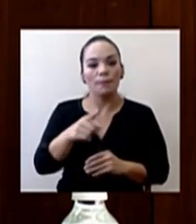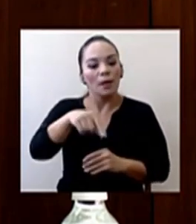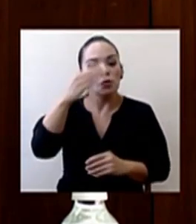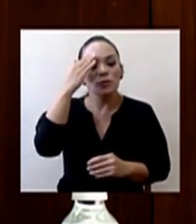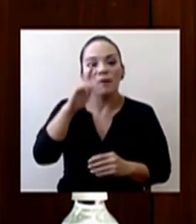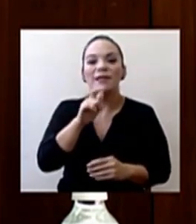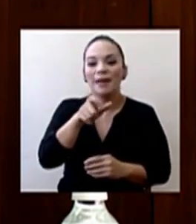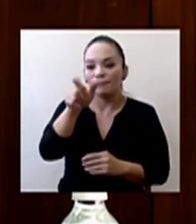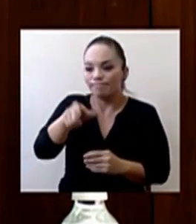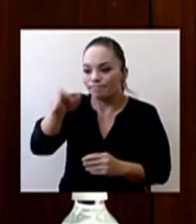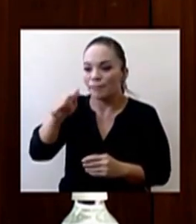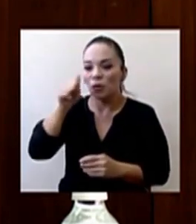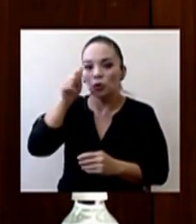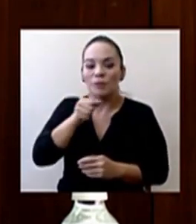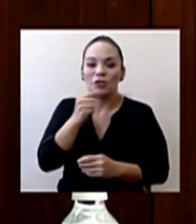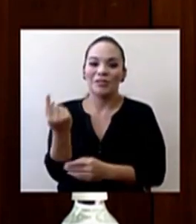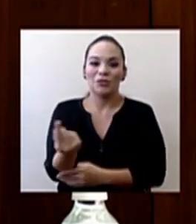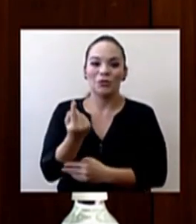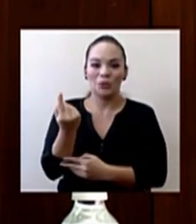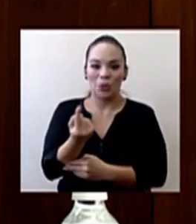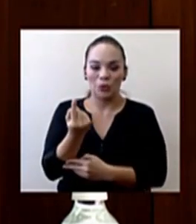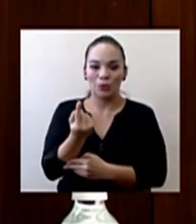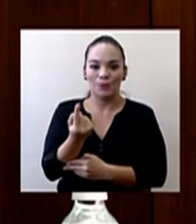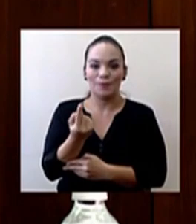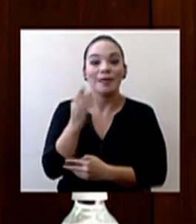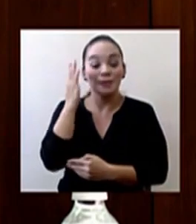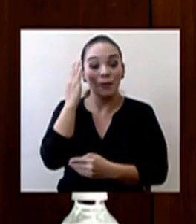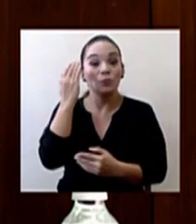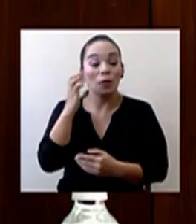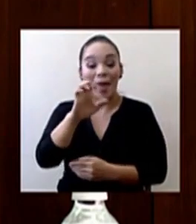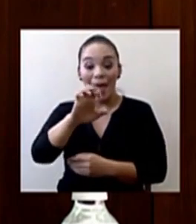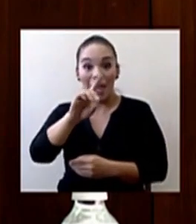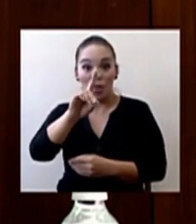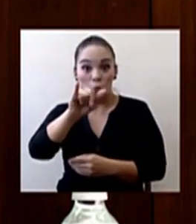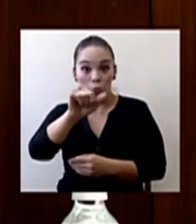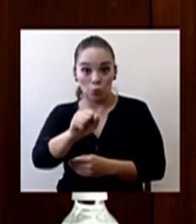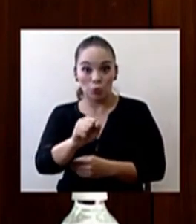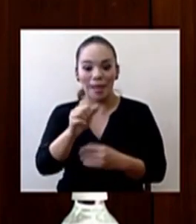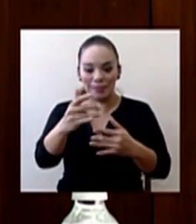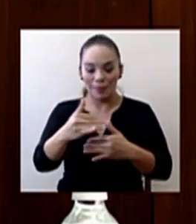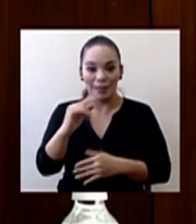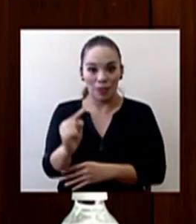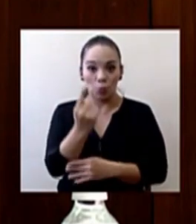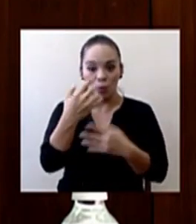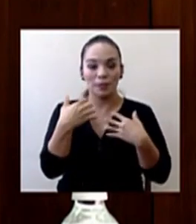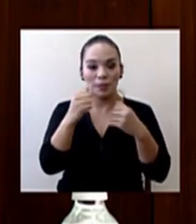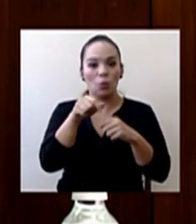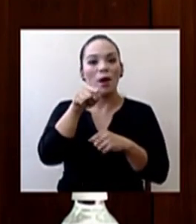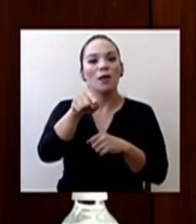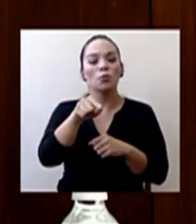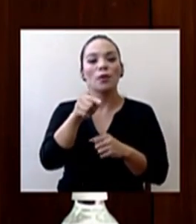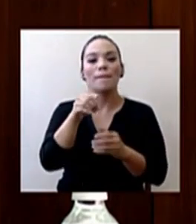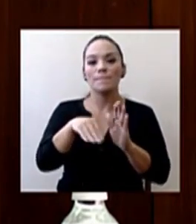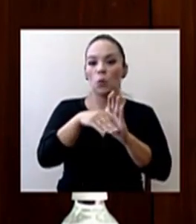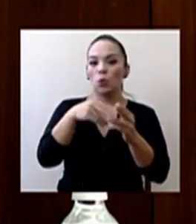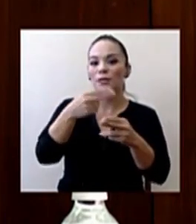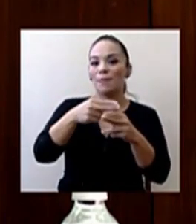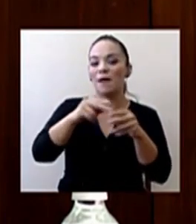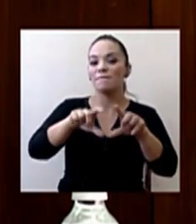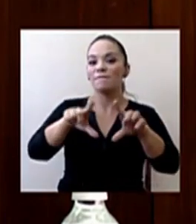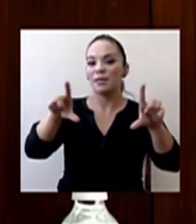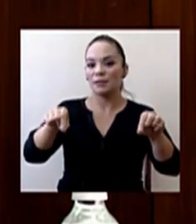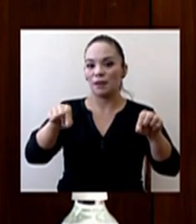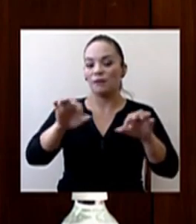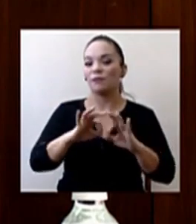viven solos. Eso lo sabemos porque en el EDUS, que es el expediente digital único de salud, hay un módulo que se llama la ficha familiar.